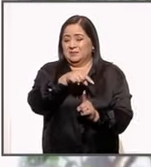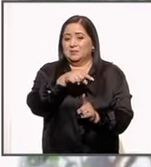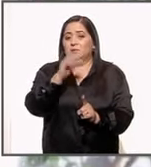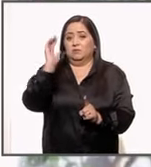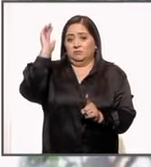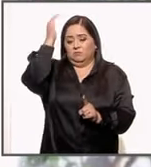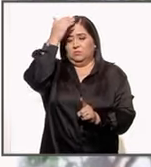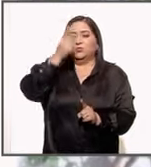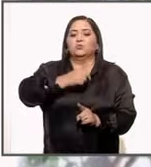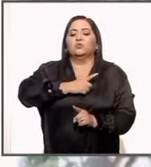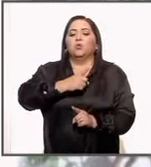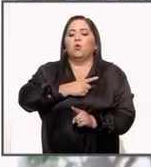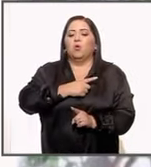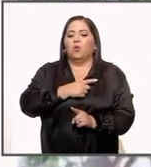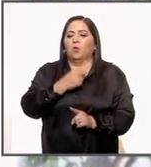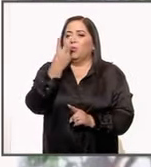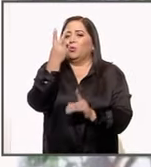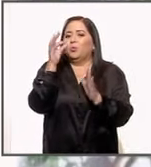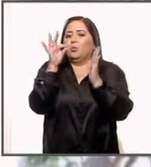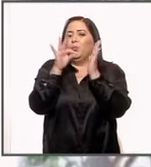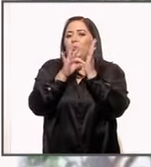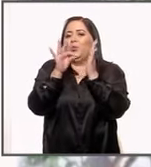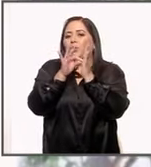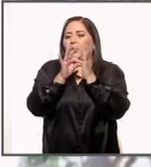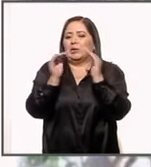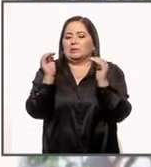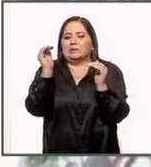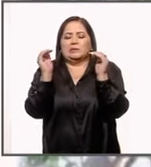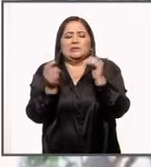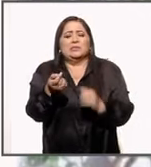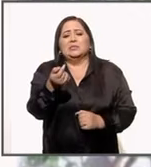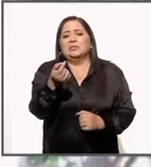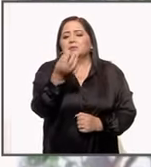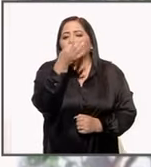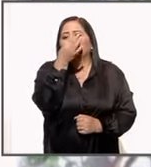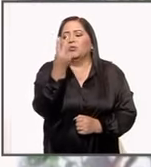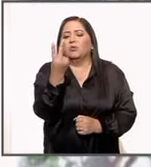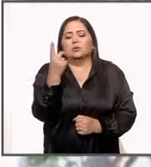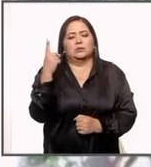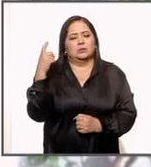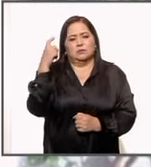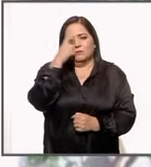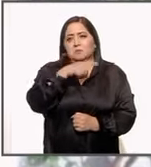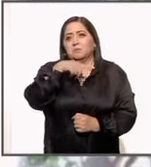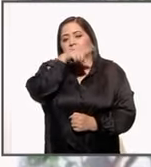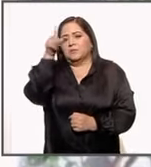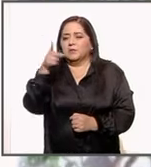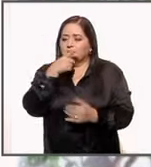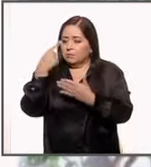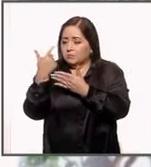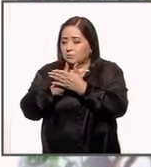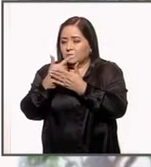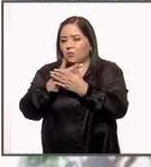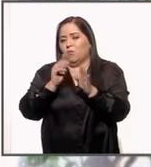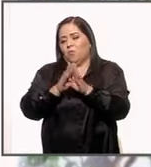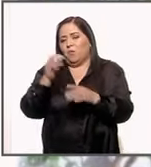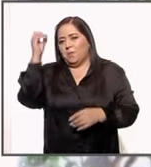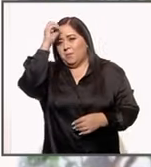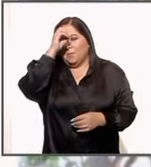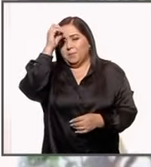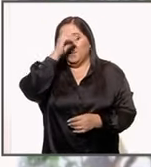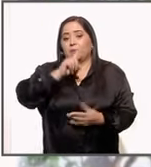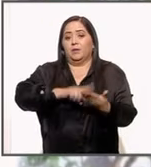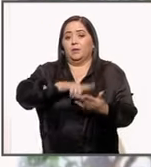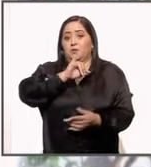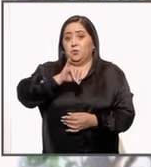Trump solo le lleva dos puntos de ventaja. Solo dos, según los primeros sondeos de opinión. A